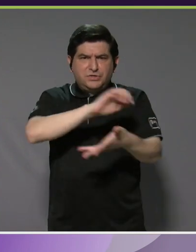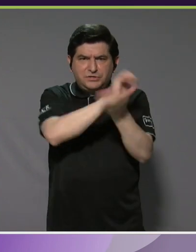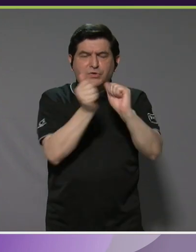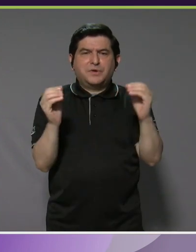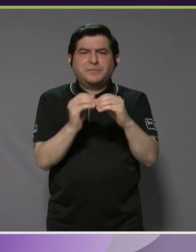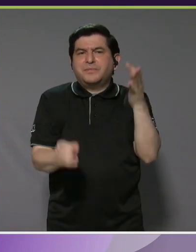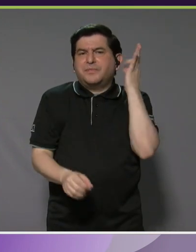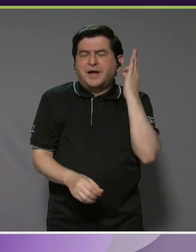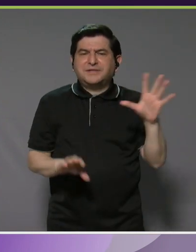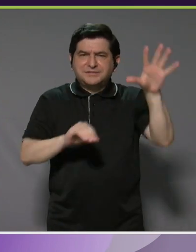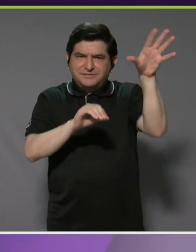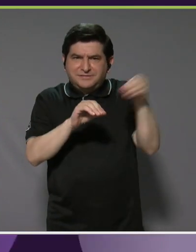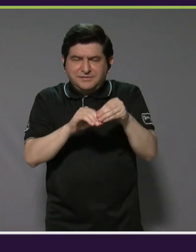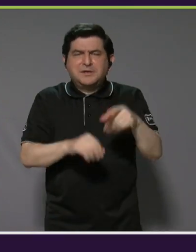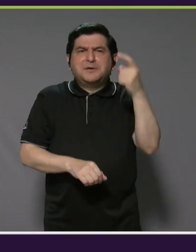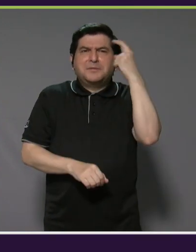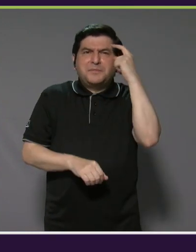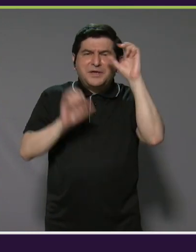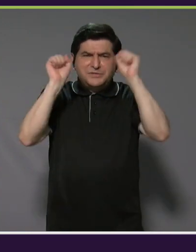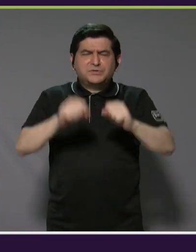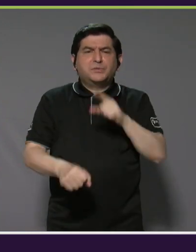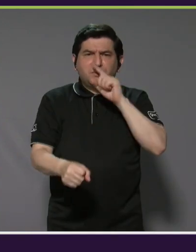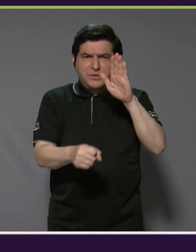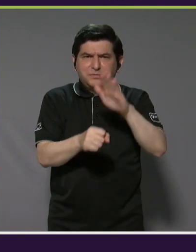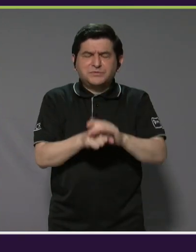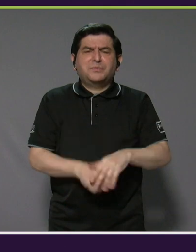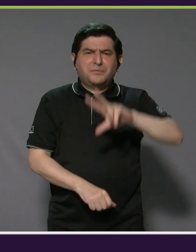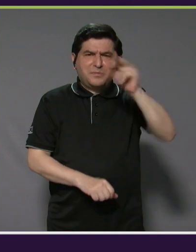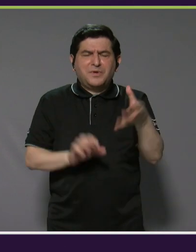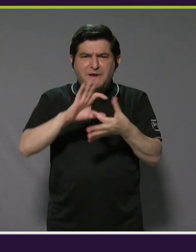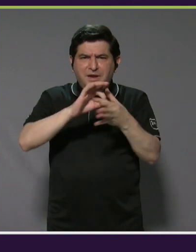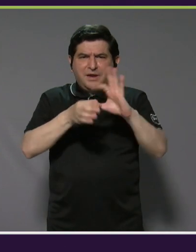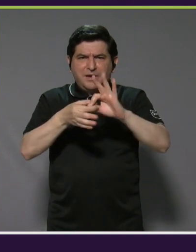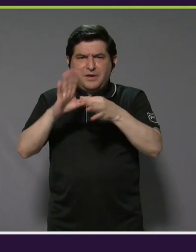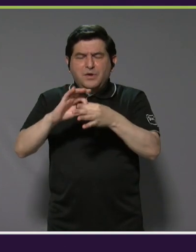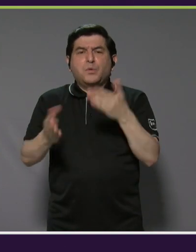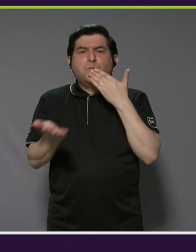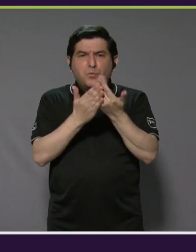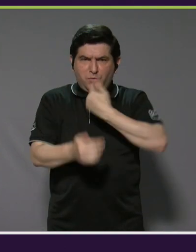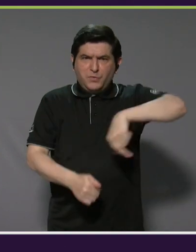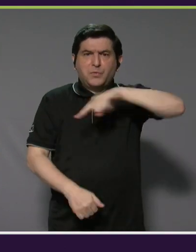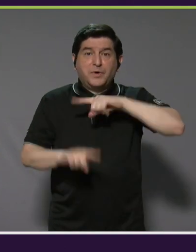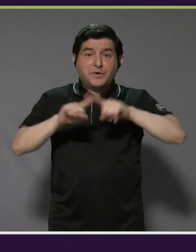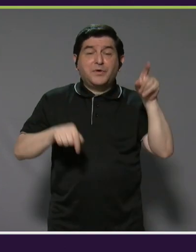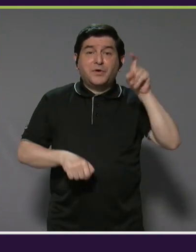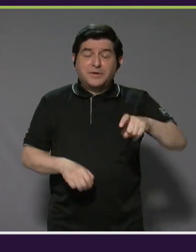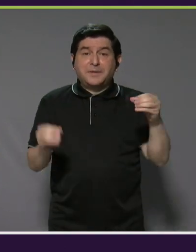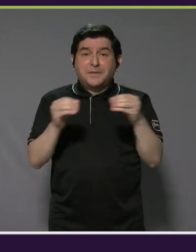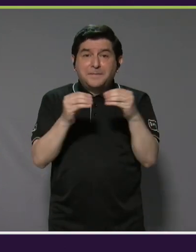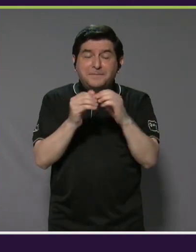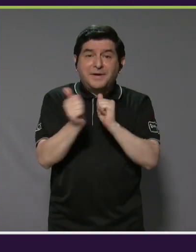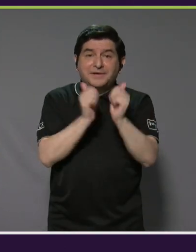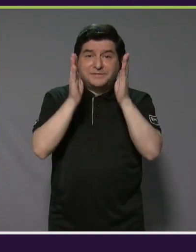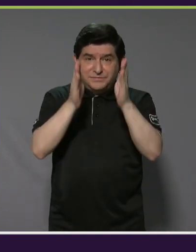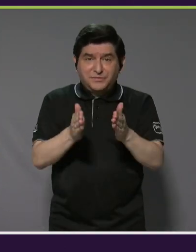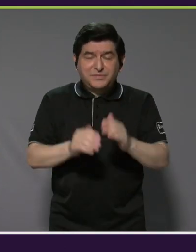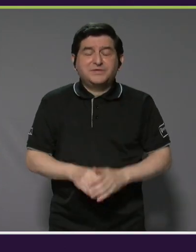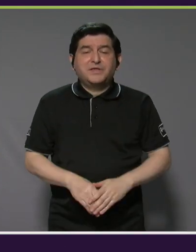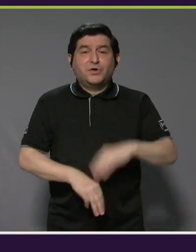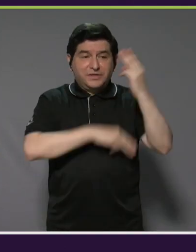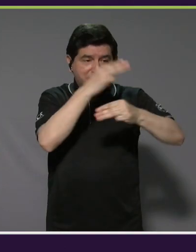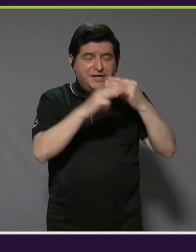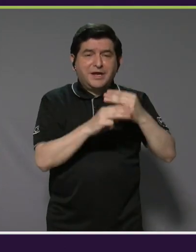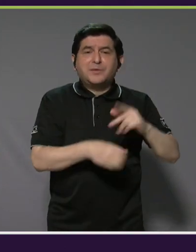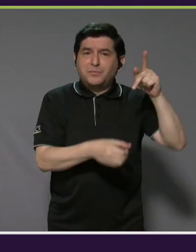más mujeres que se nos unan. Pienso que podemos alcanzar los paralímpicos, será muy bueno para nosotros, pero necesitamos tener más competencias alrededor del